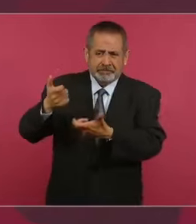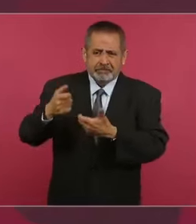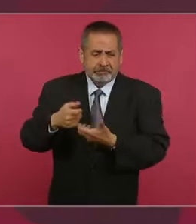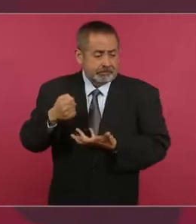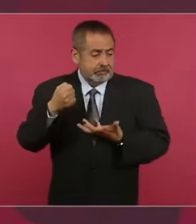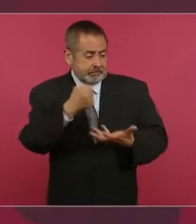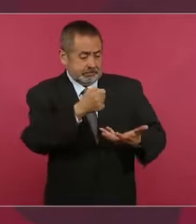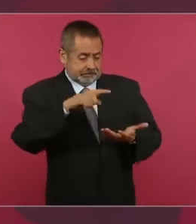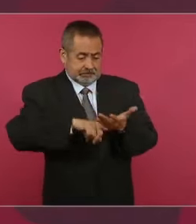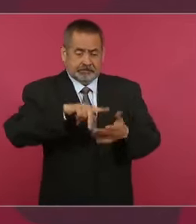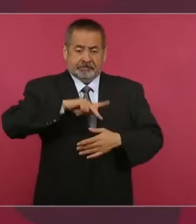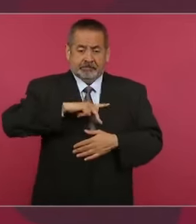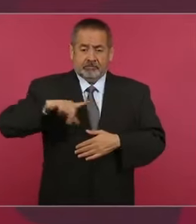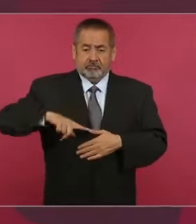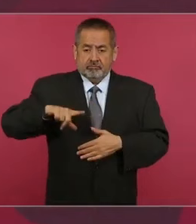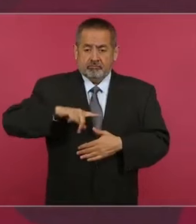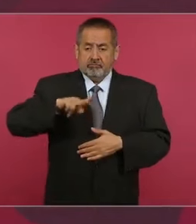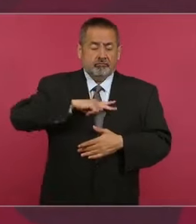dinero del gobierno.